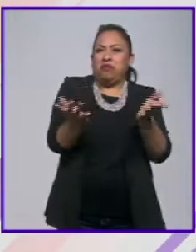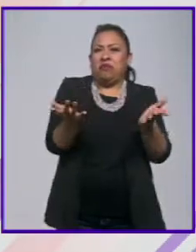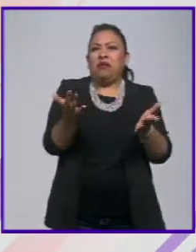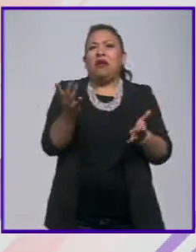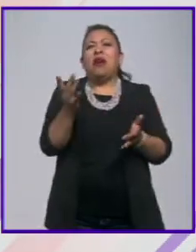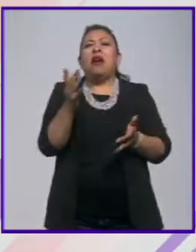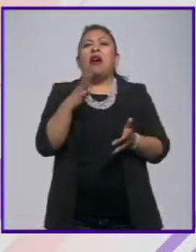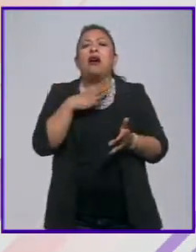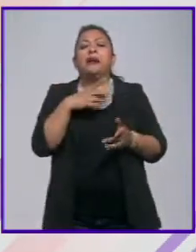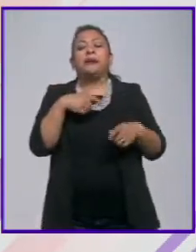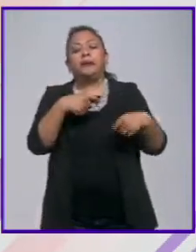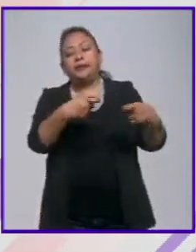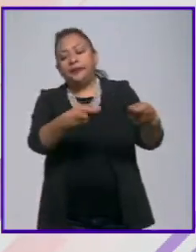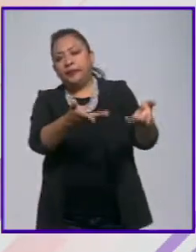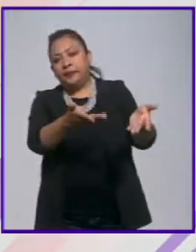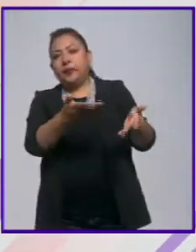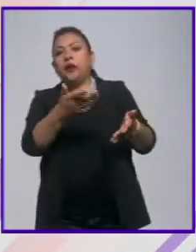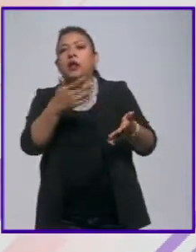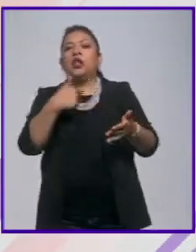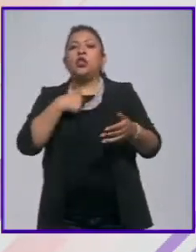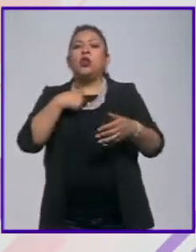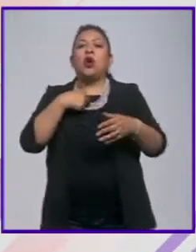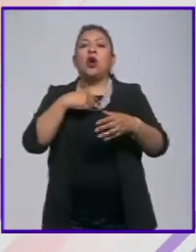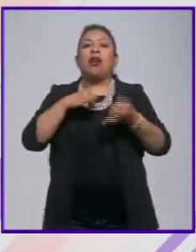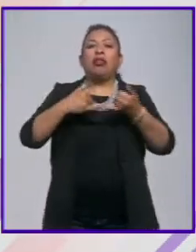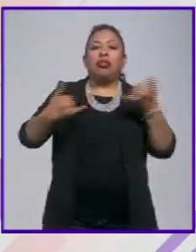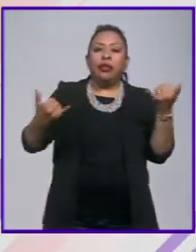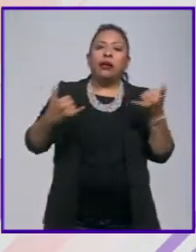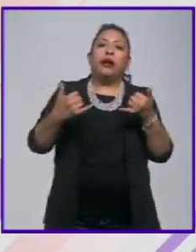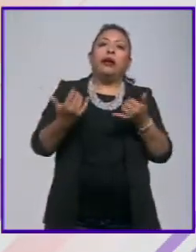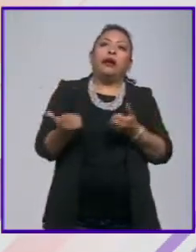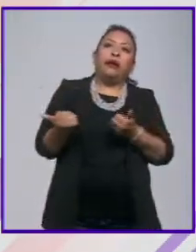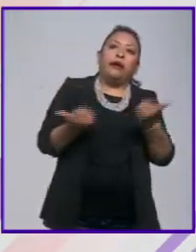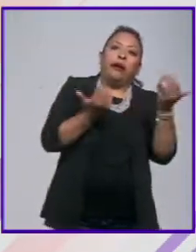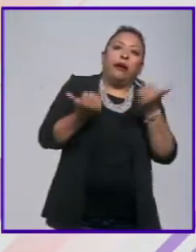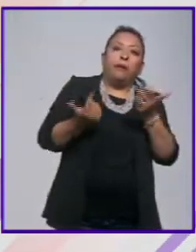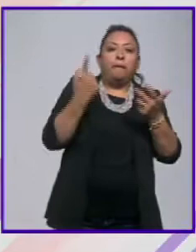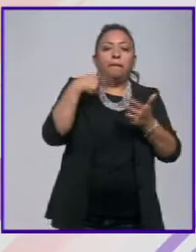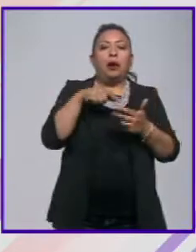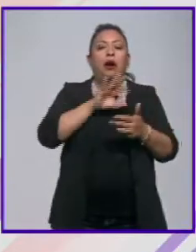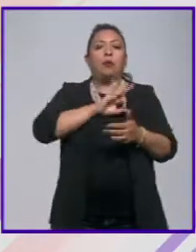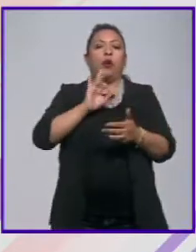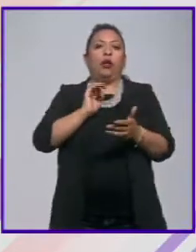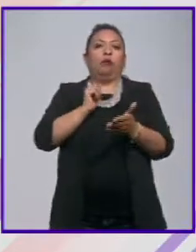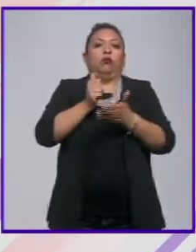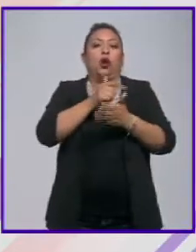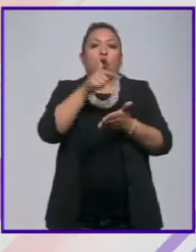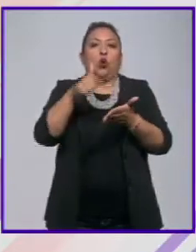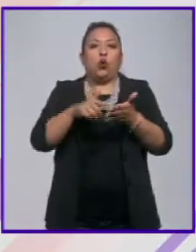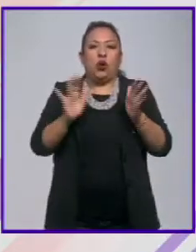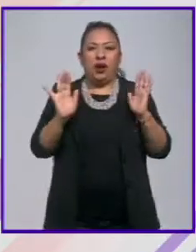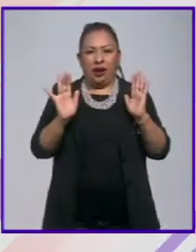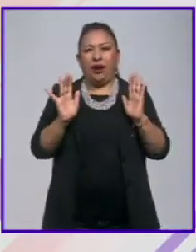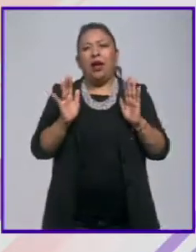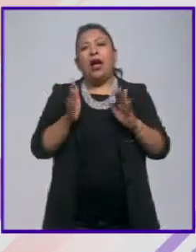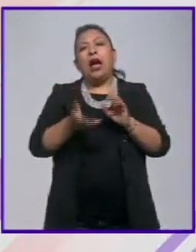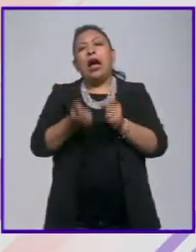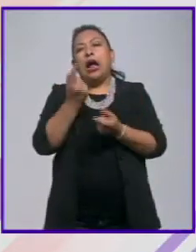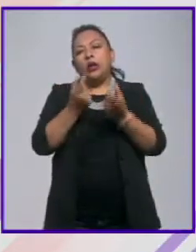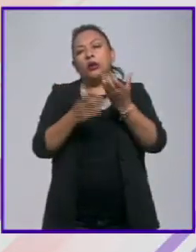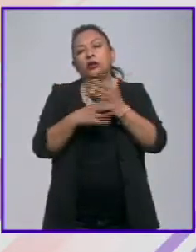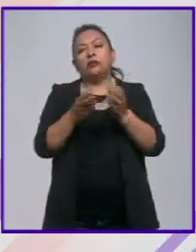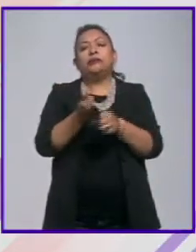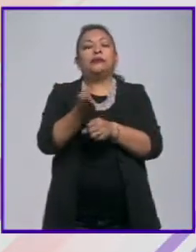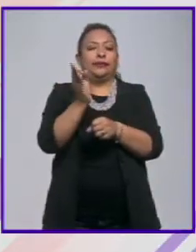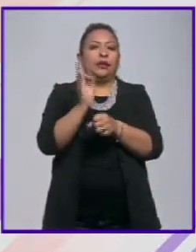créditos, cargar cables para poderse ganar un lugar, ¿no? En fin, cosas desde simpáticas hasta no